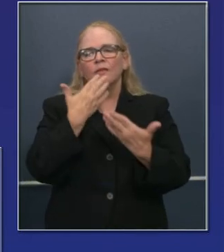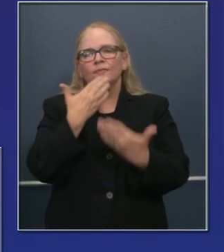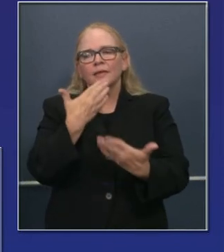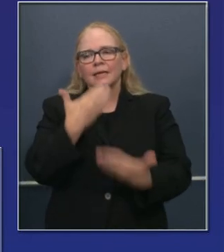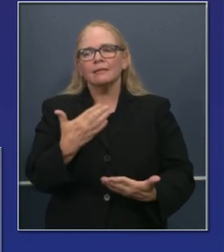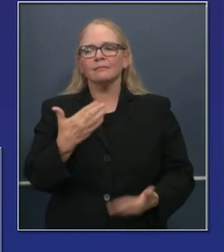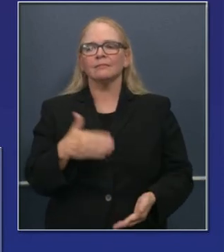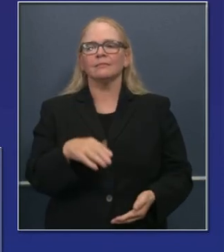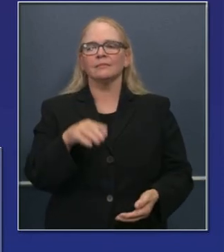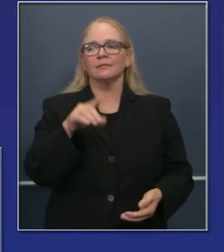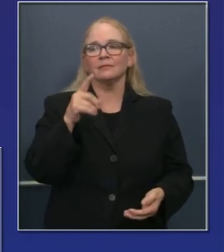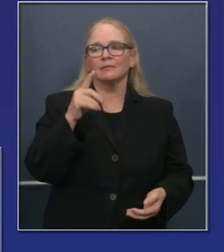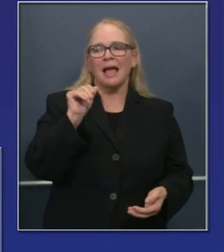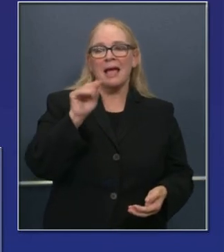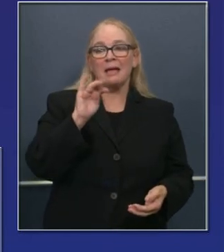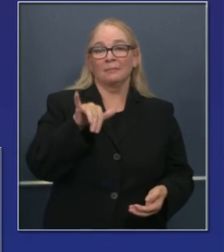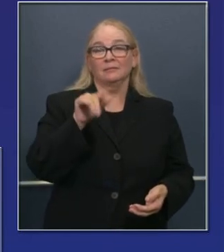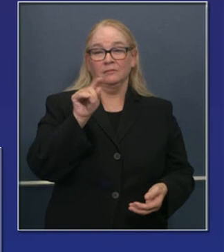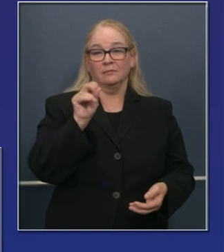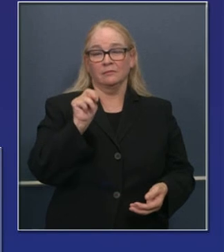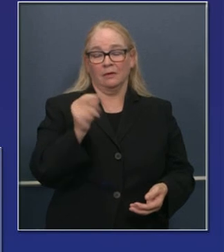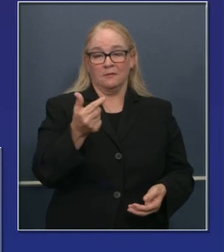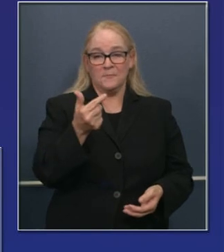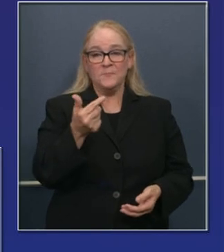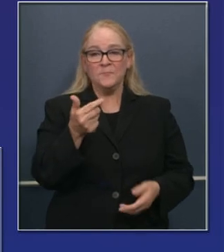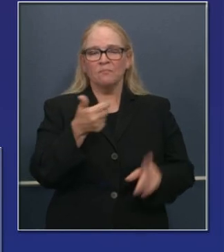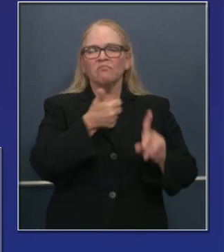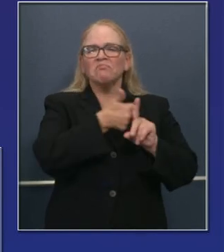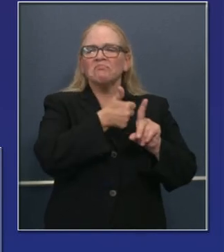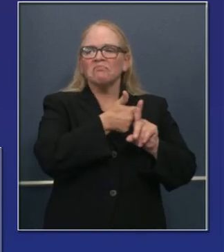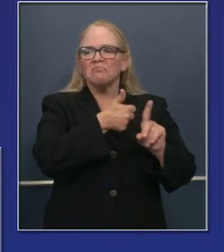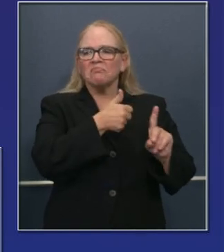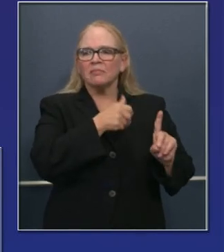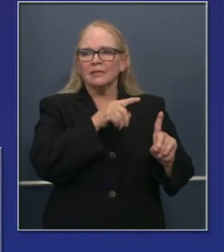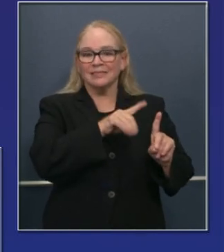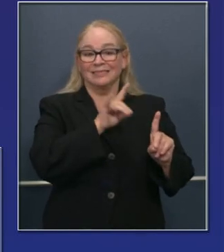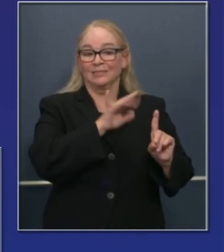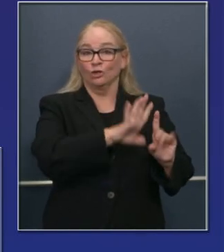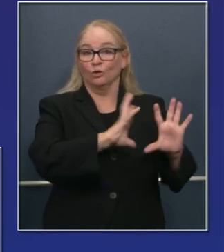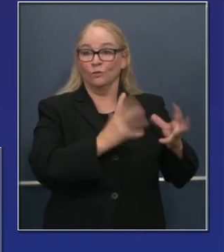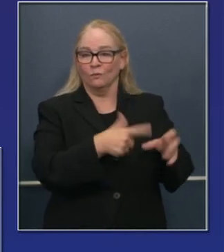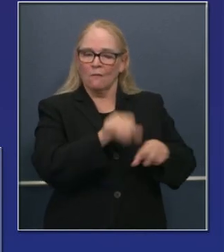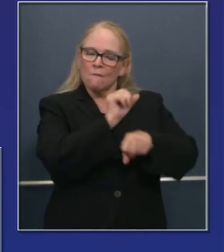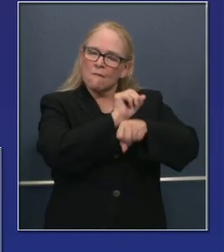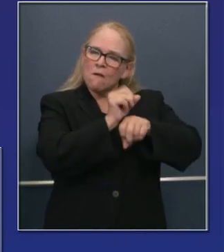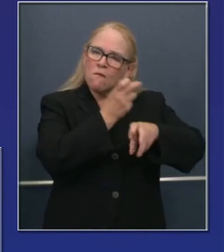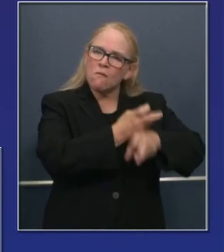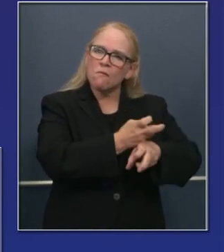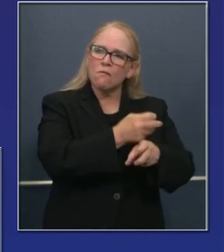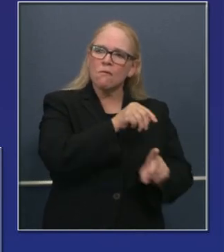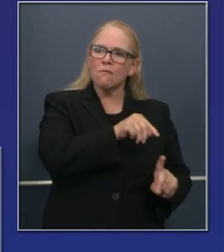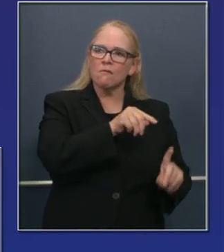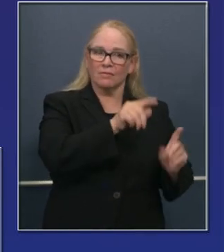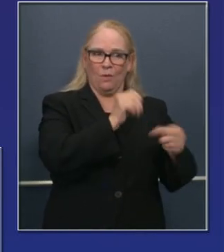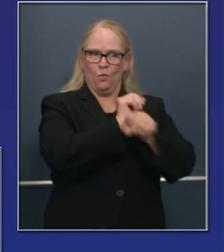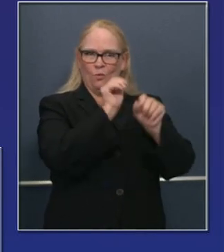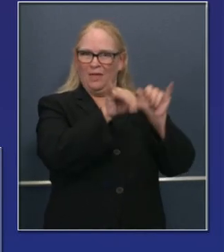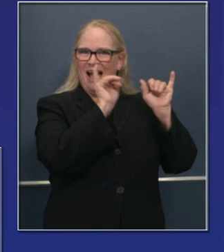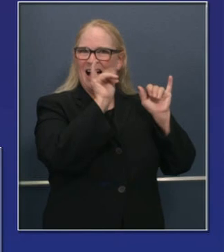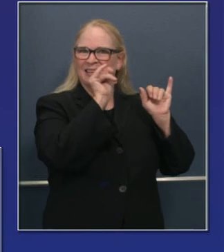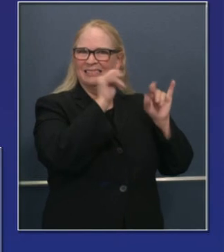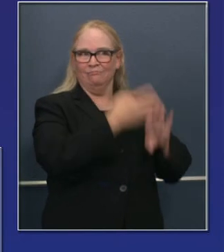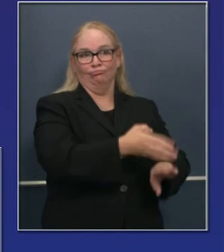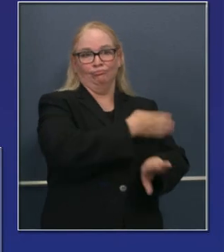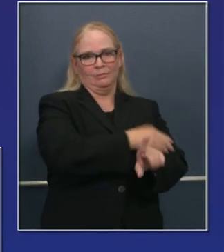Tecnología de California y todo su equipo que trabajó con consultores, que mencionó el gobernador, para realmente